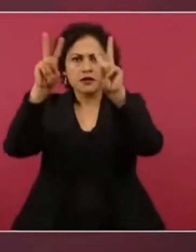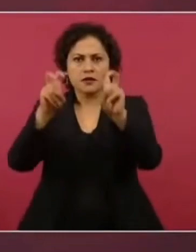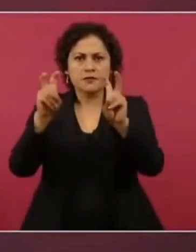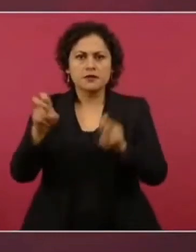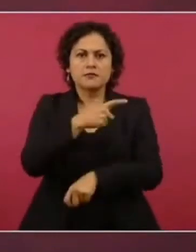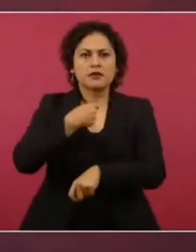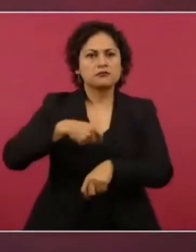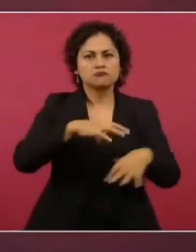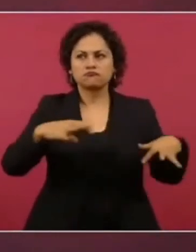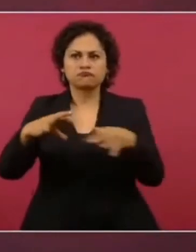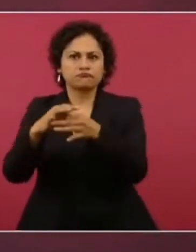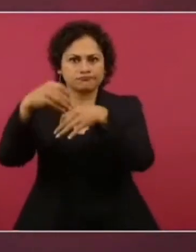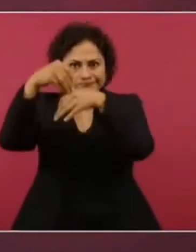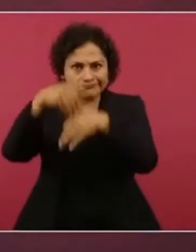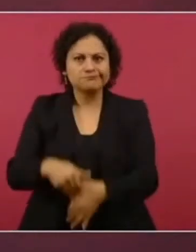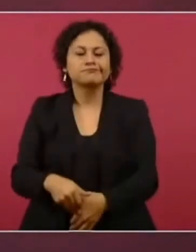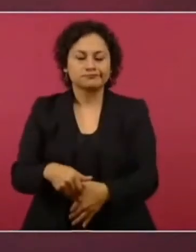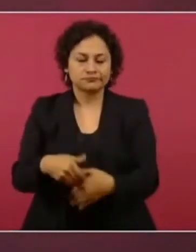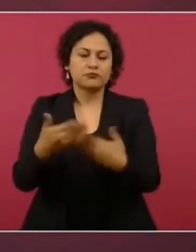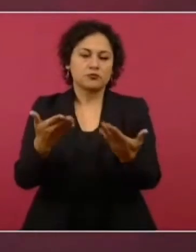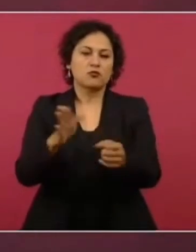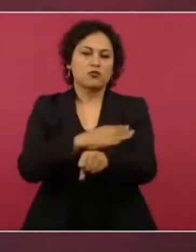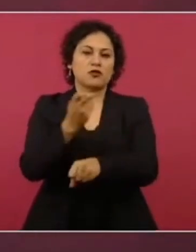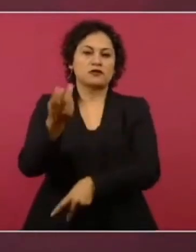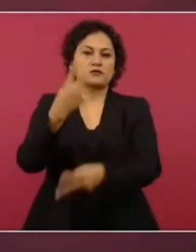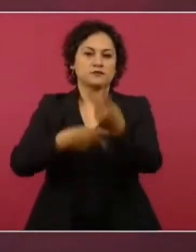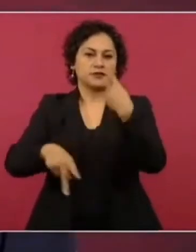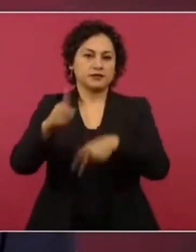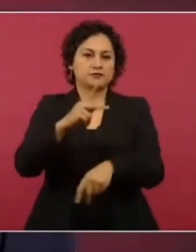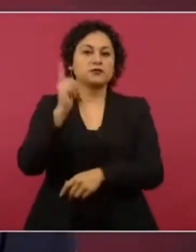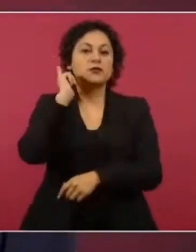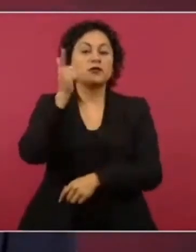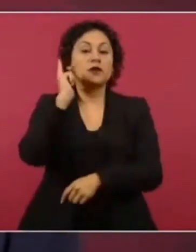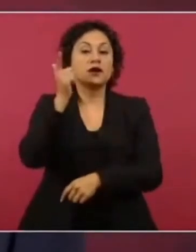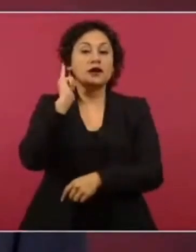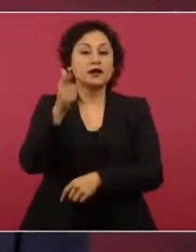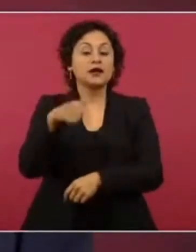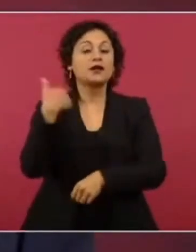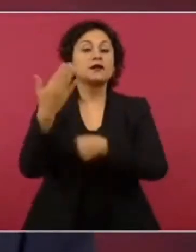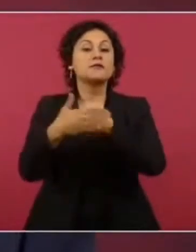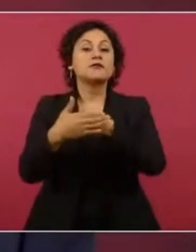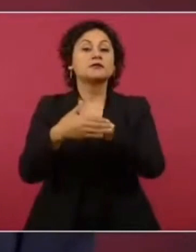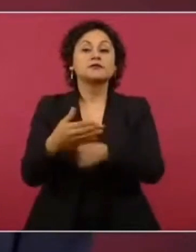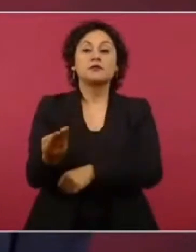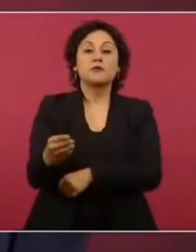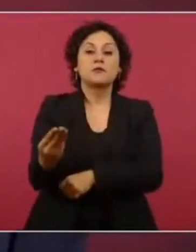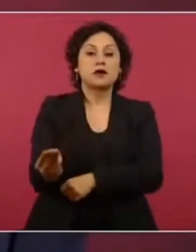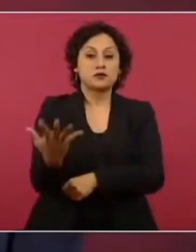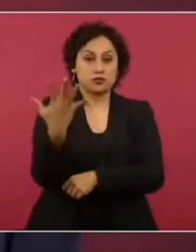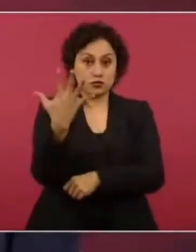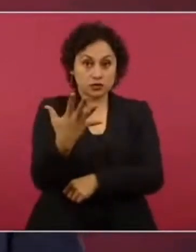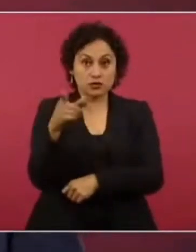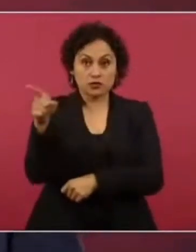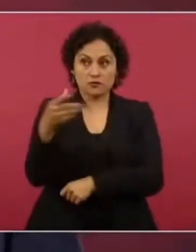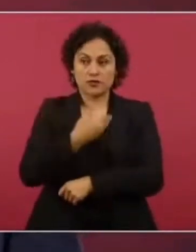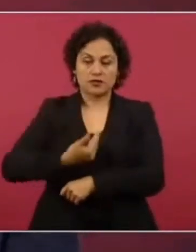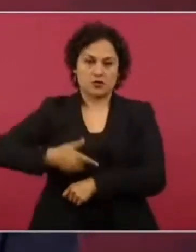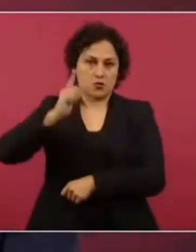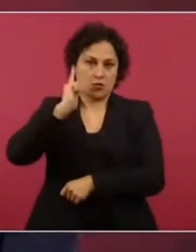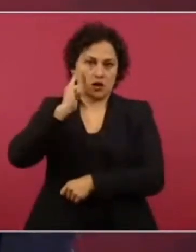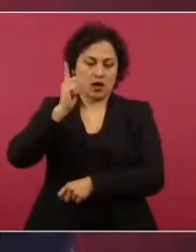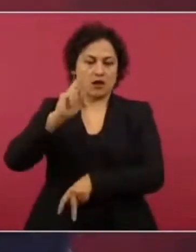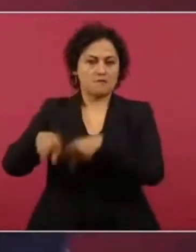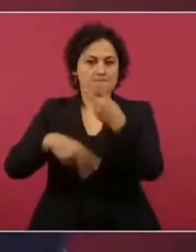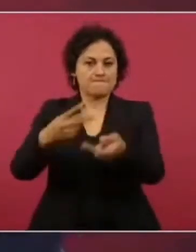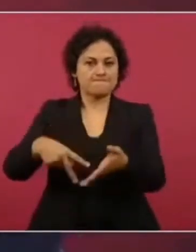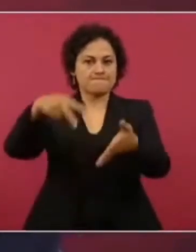el presidente. Y esperemos que el 5 de mayo, con la presencia del señor presidente, primeramente Dios, podamos darle seguimiento